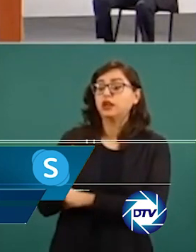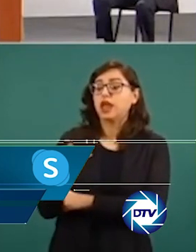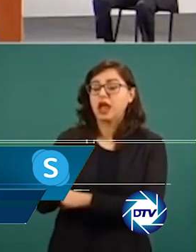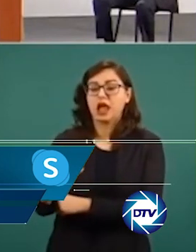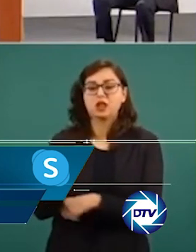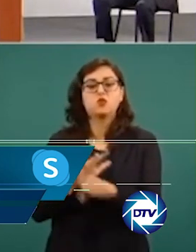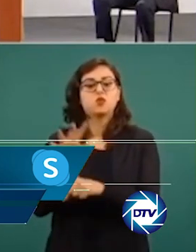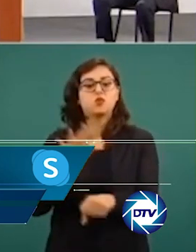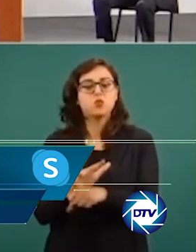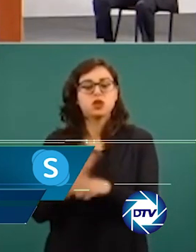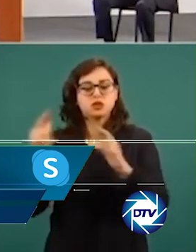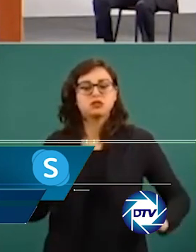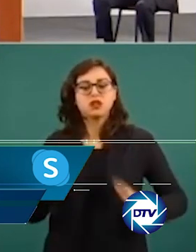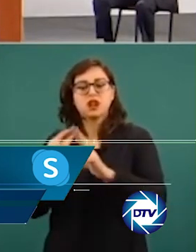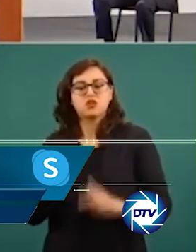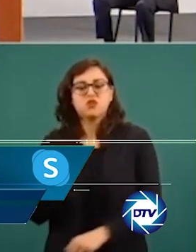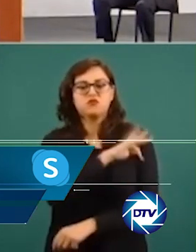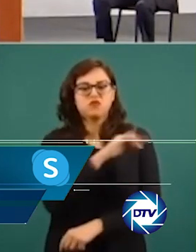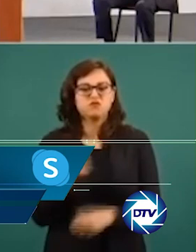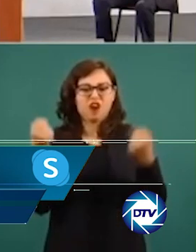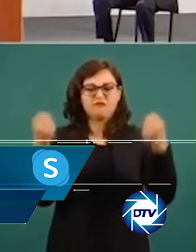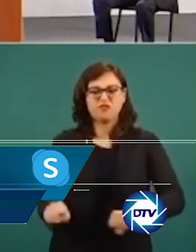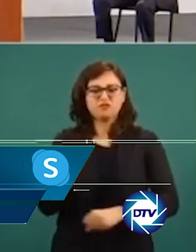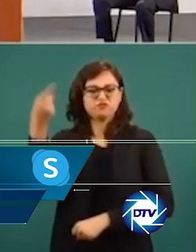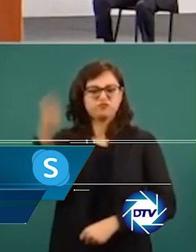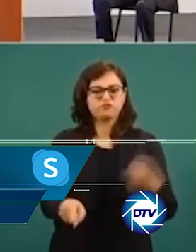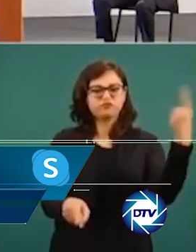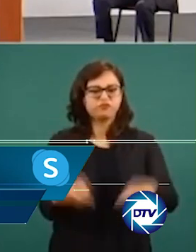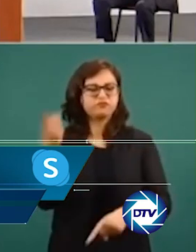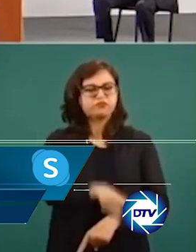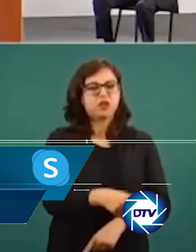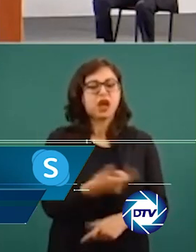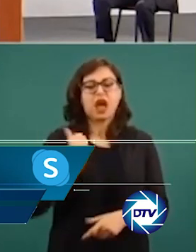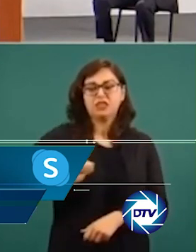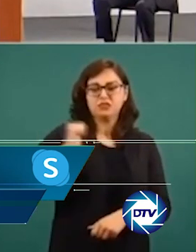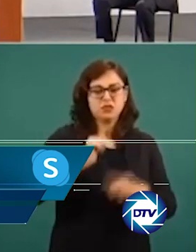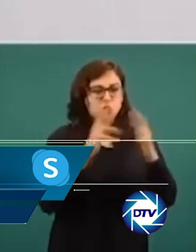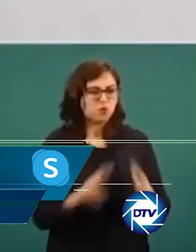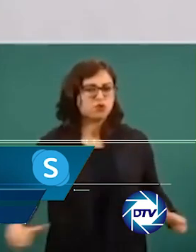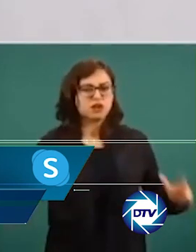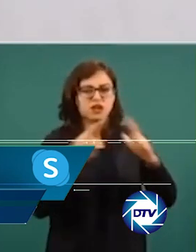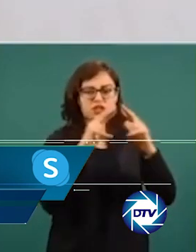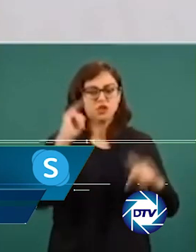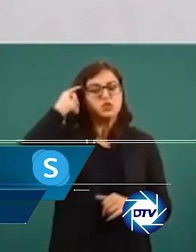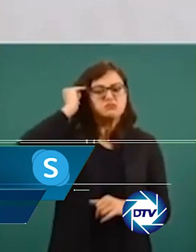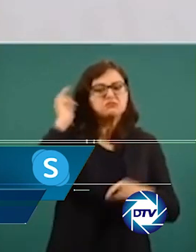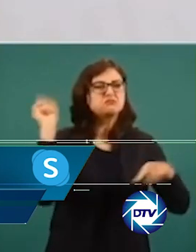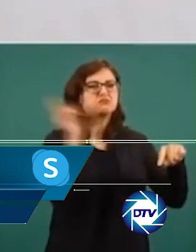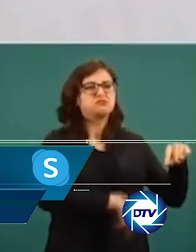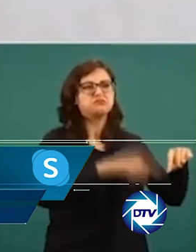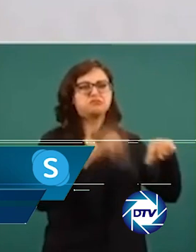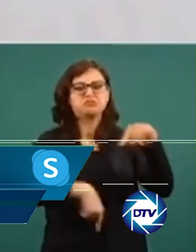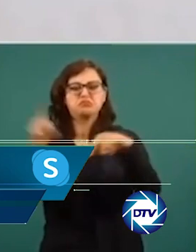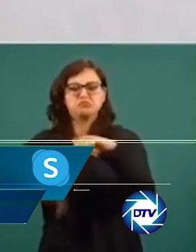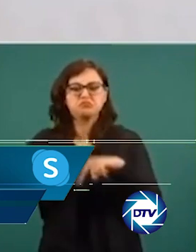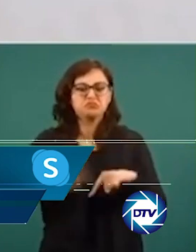estableciendo lo que ellos llaman reglas no escritas, que es de no violencia y dejándoles ejercer el narcotráfico y otros